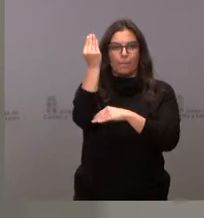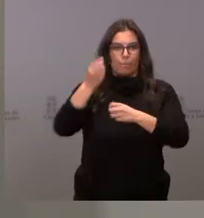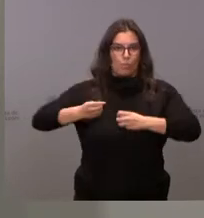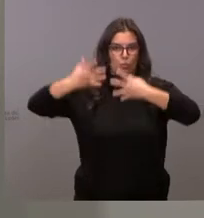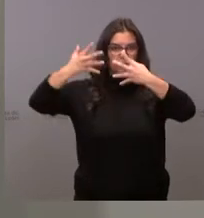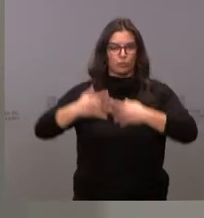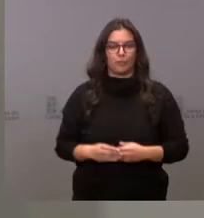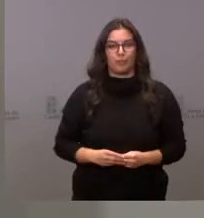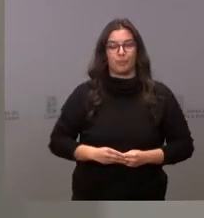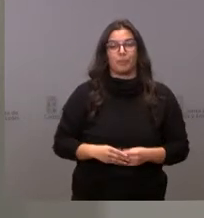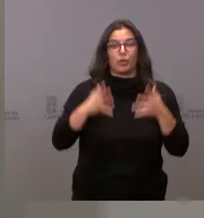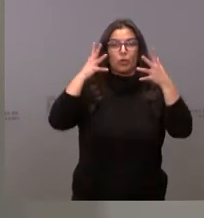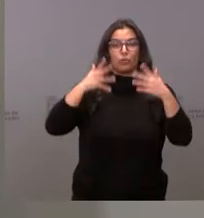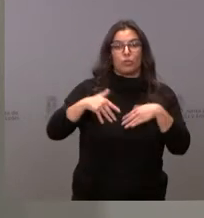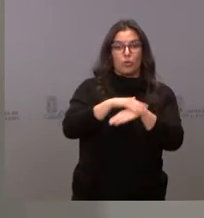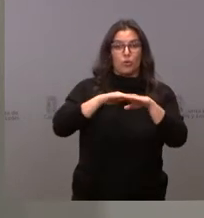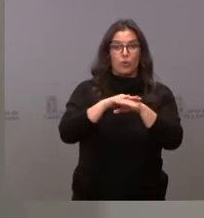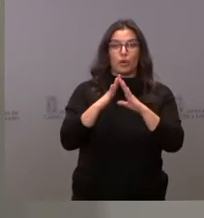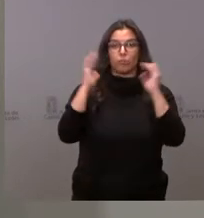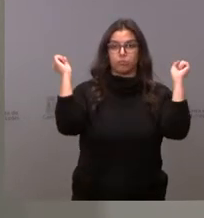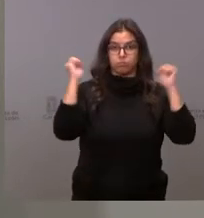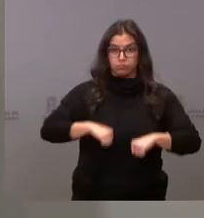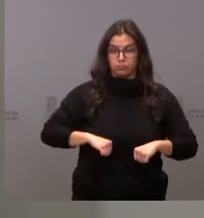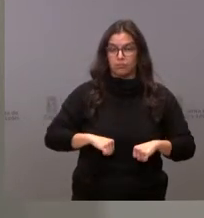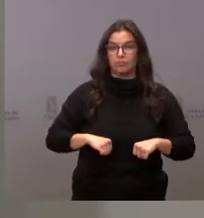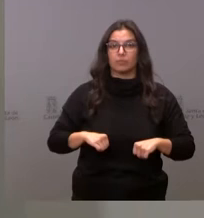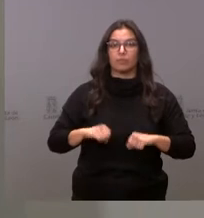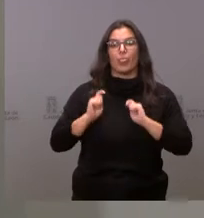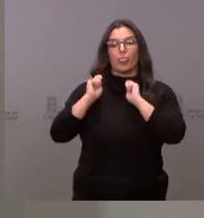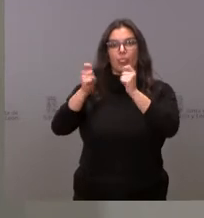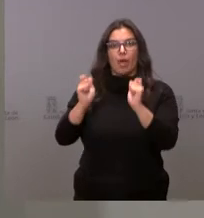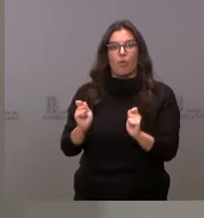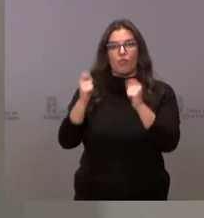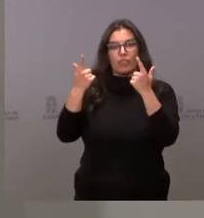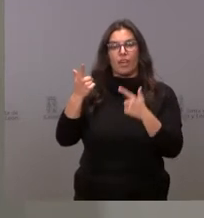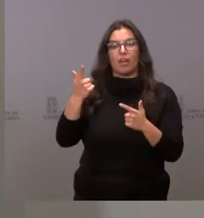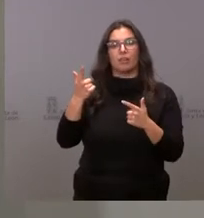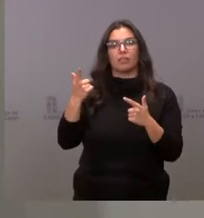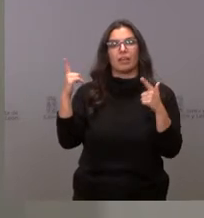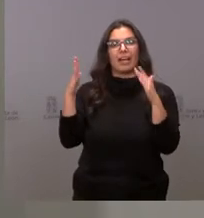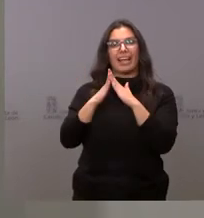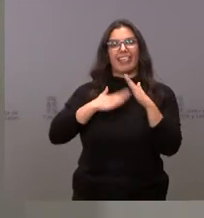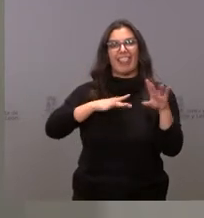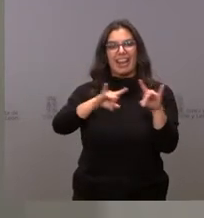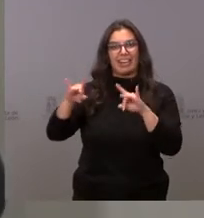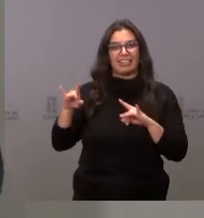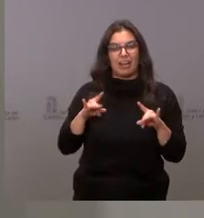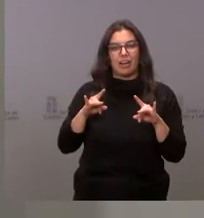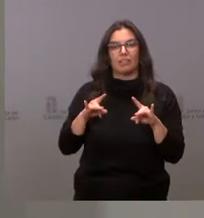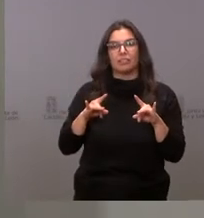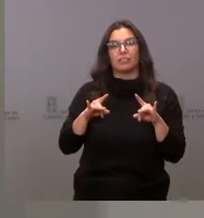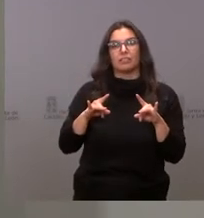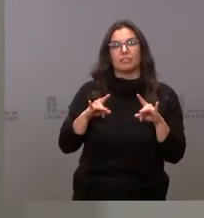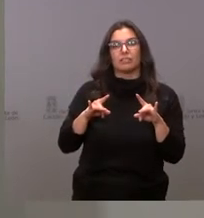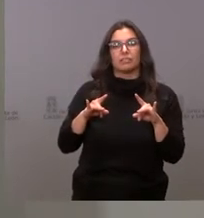El Consejo de Gobierno ha aprobado la declaración de esta Casa de la Tierra para